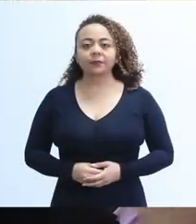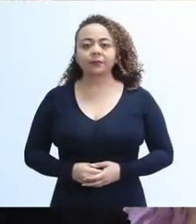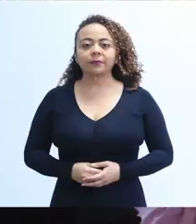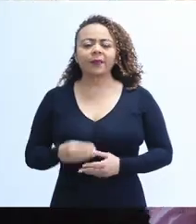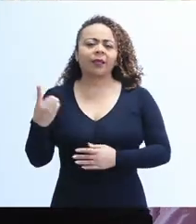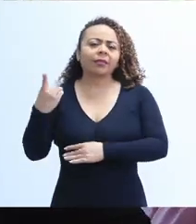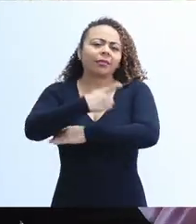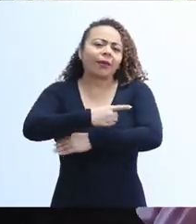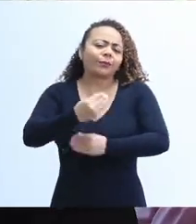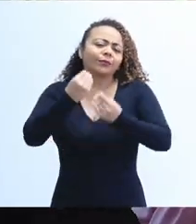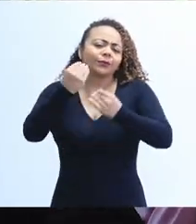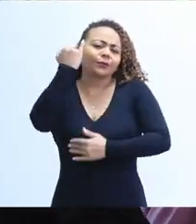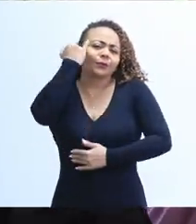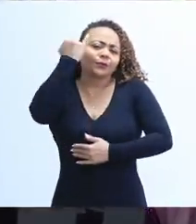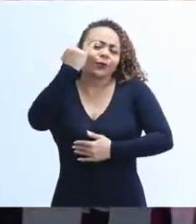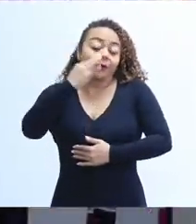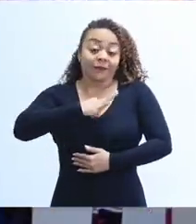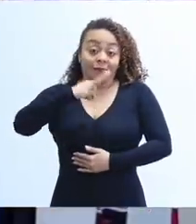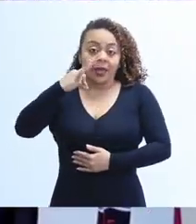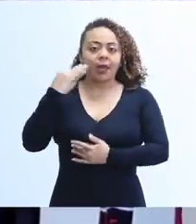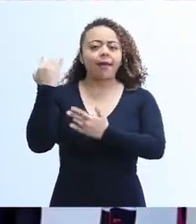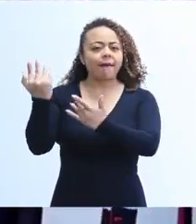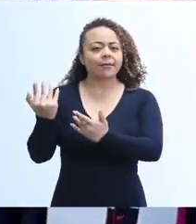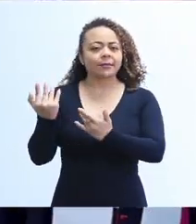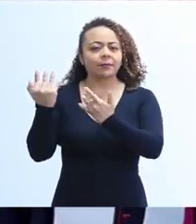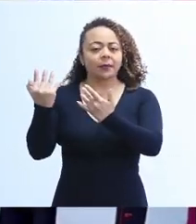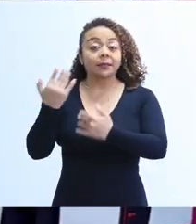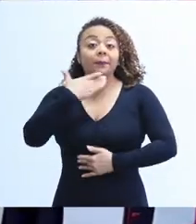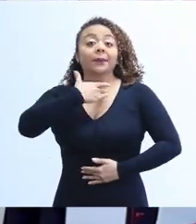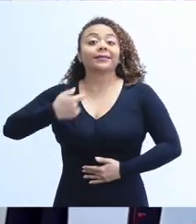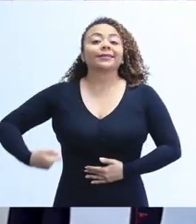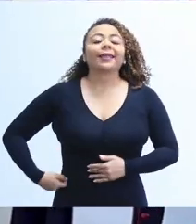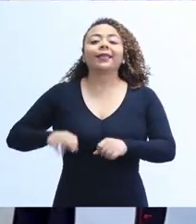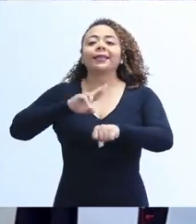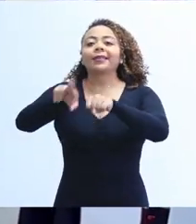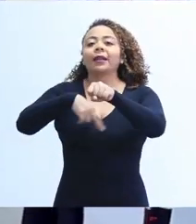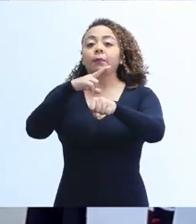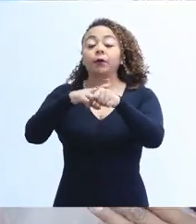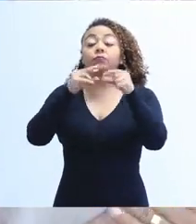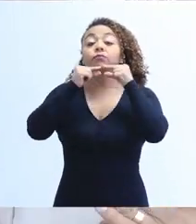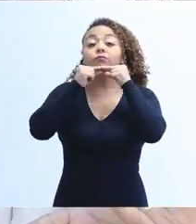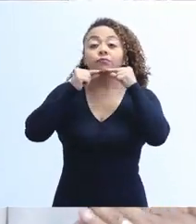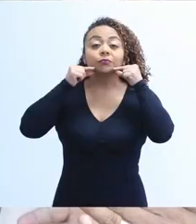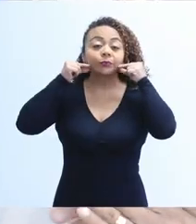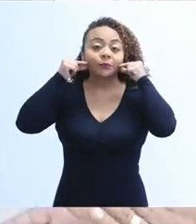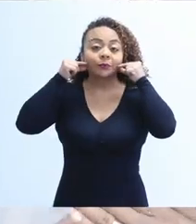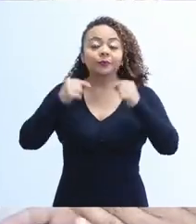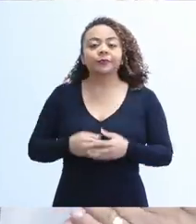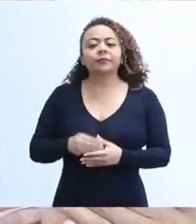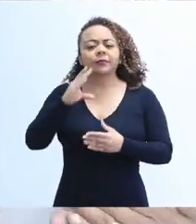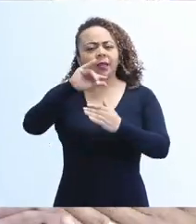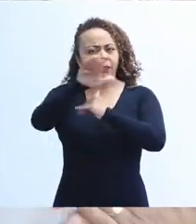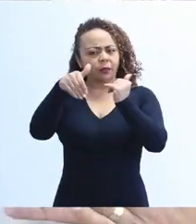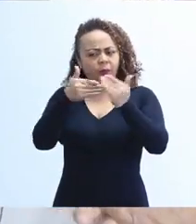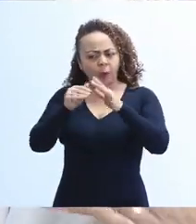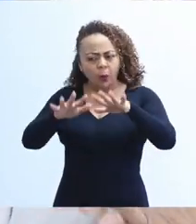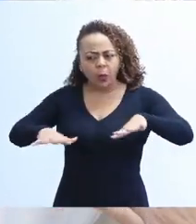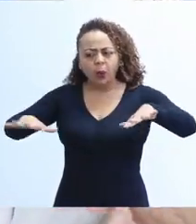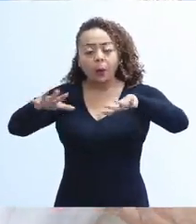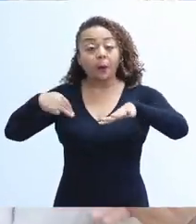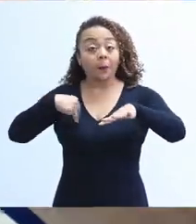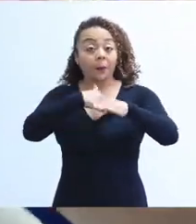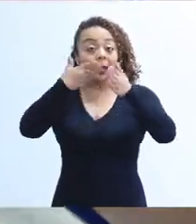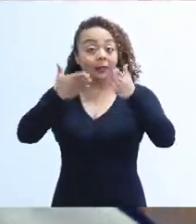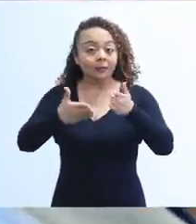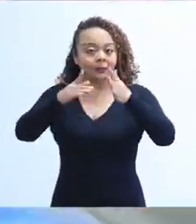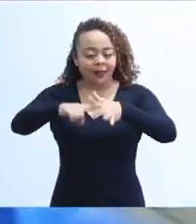En un día cargado de ilusión, fe y esperanza, el presidente de la República, Rodrigo Chávez Robles, y todo su gabinete